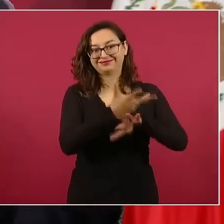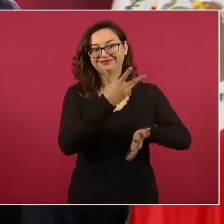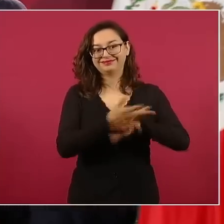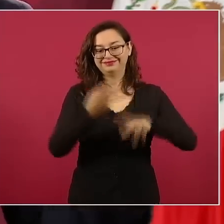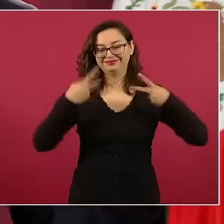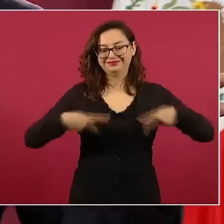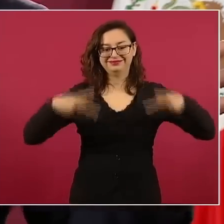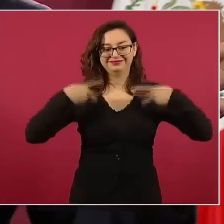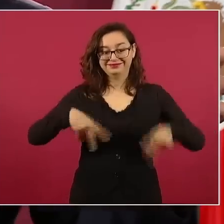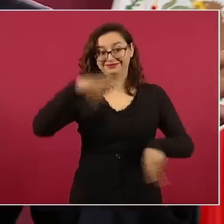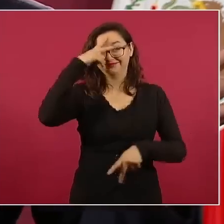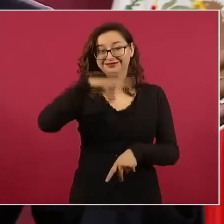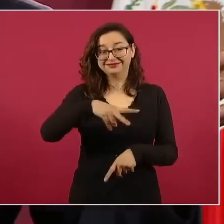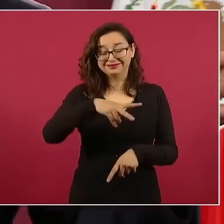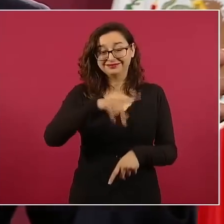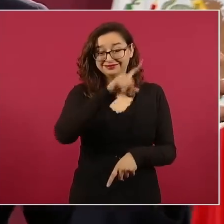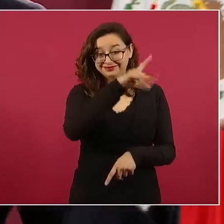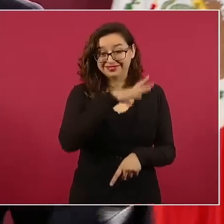¿para qué les digo?